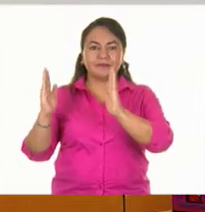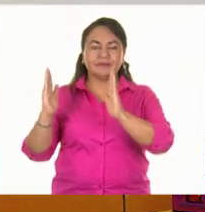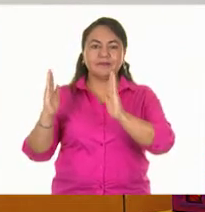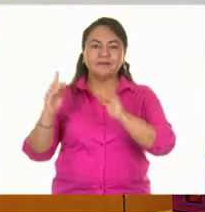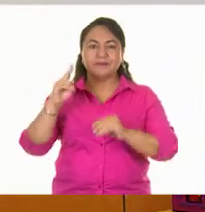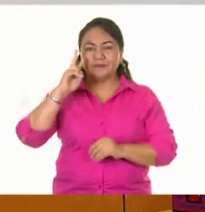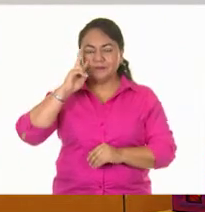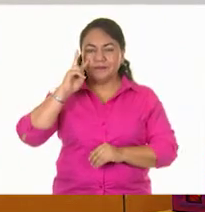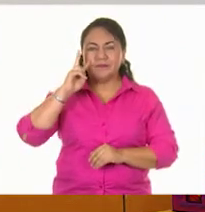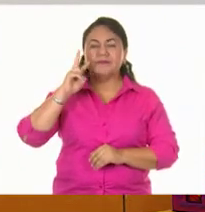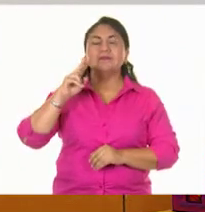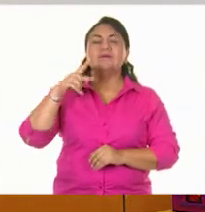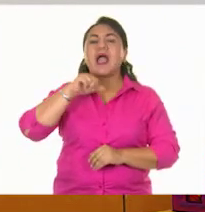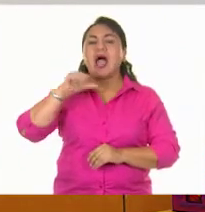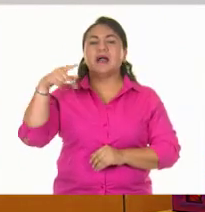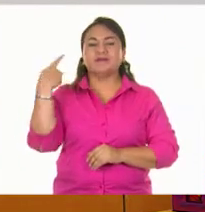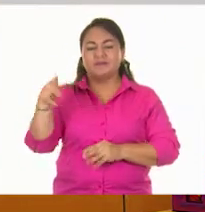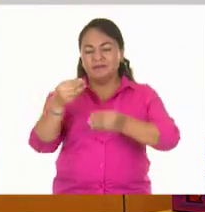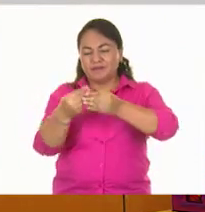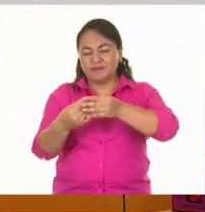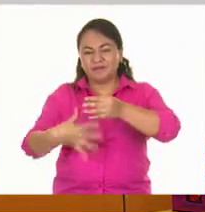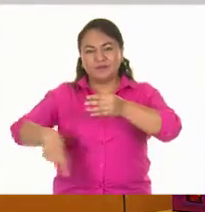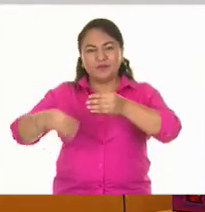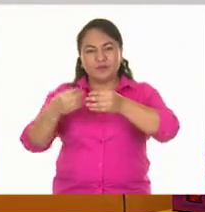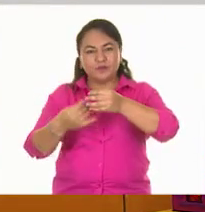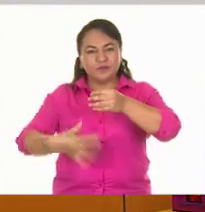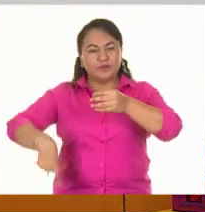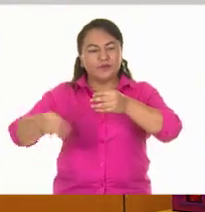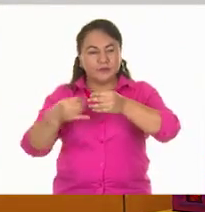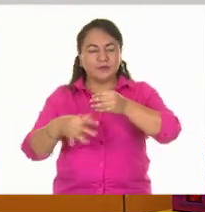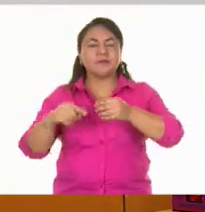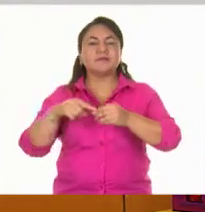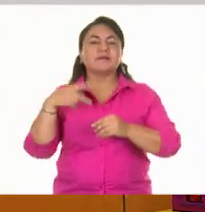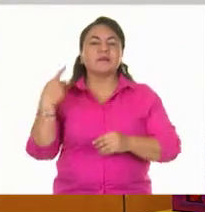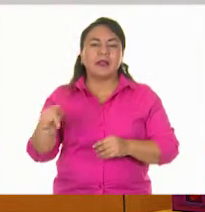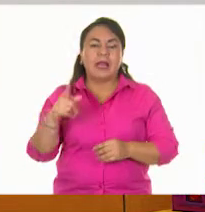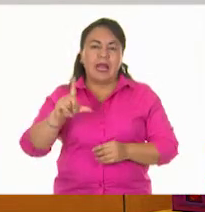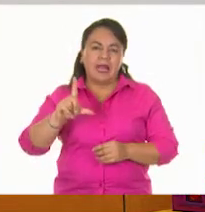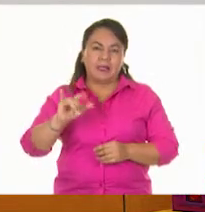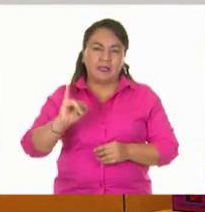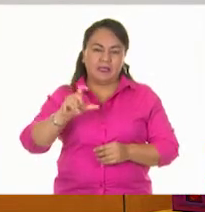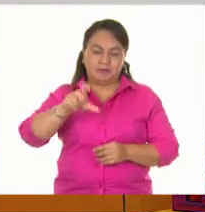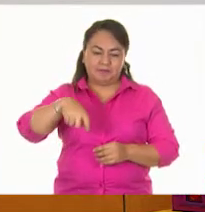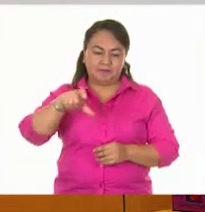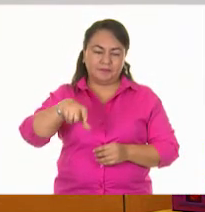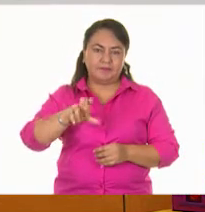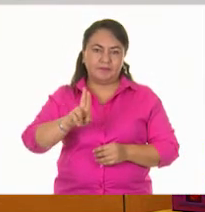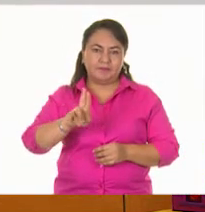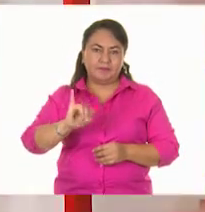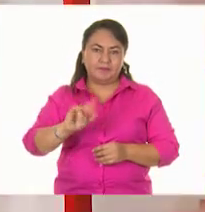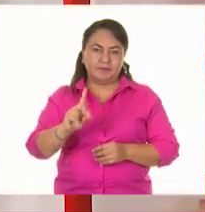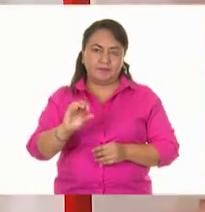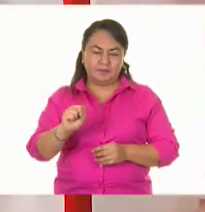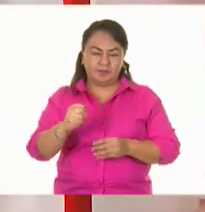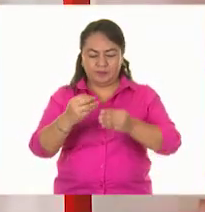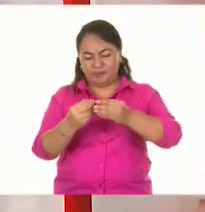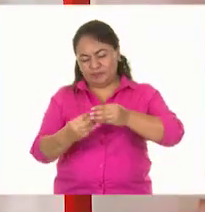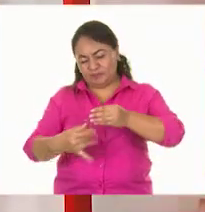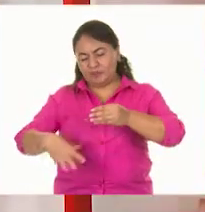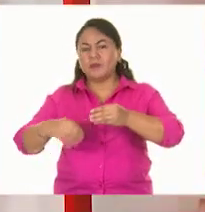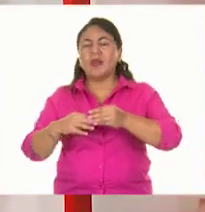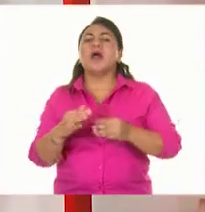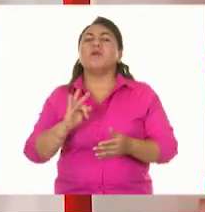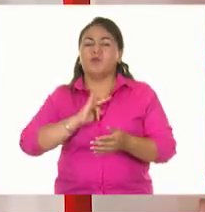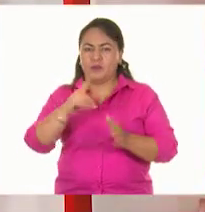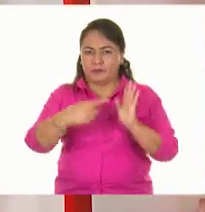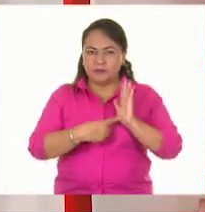Piensen en las características de los líquidos. Alexia, tenemos ahí en la mesa algunos líquidos. ¿Les puedes mostrar por favor